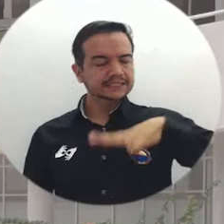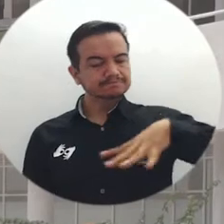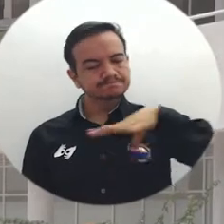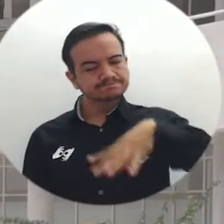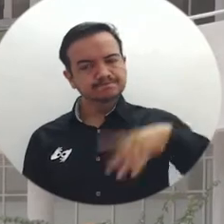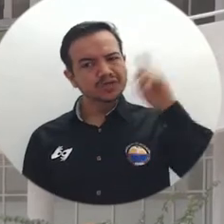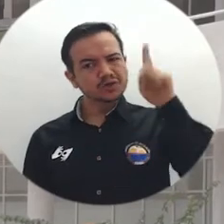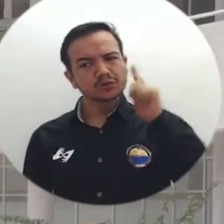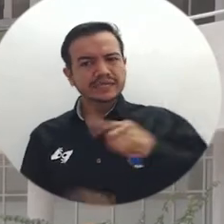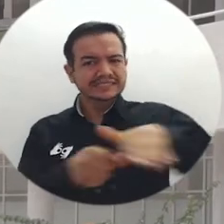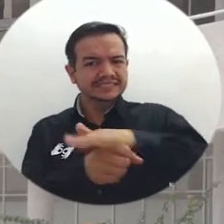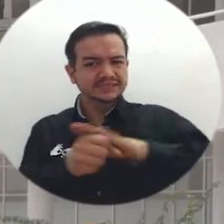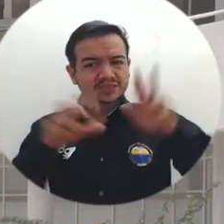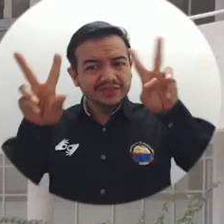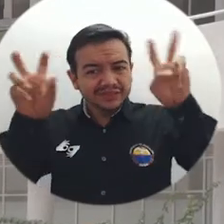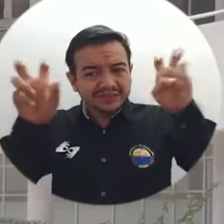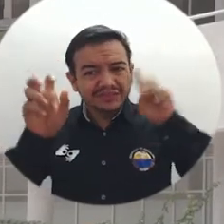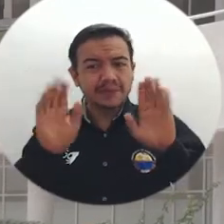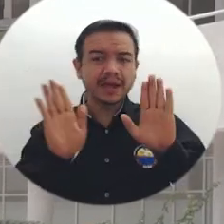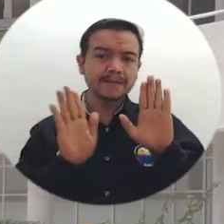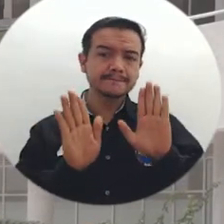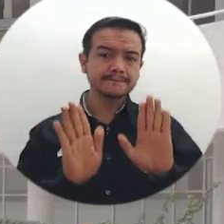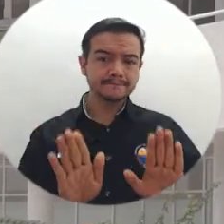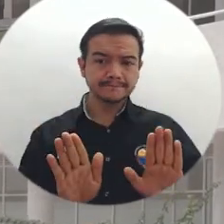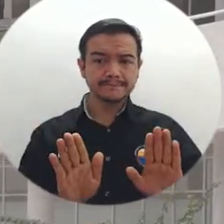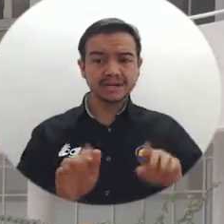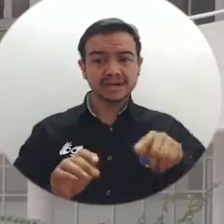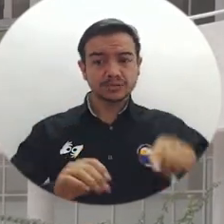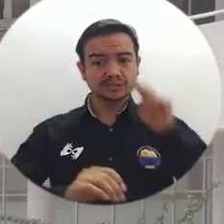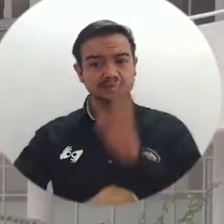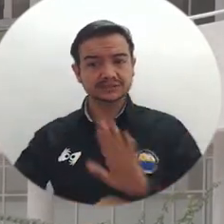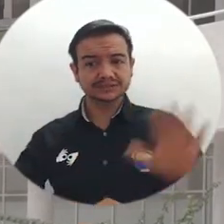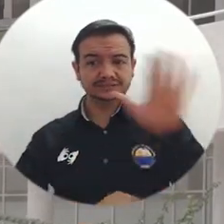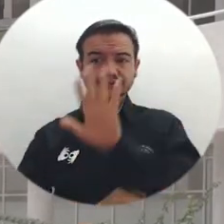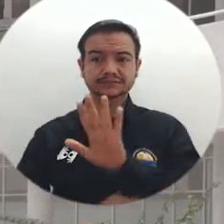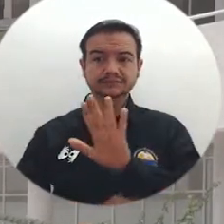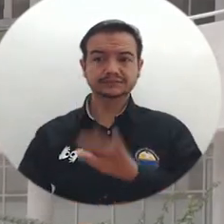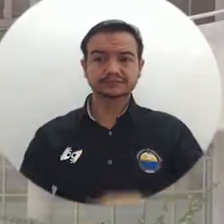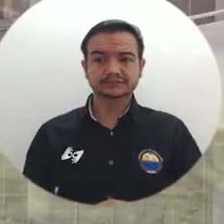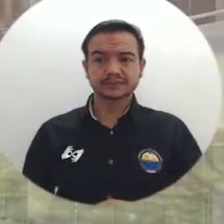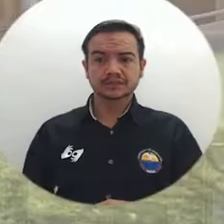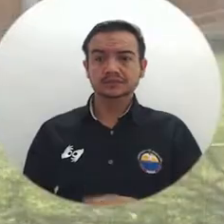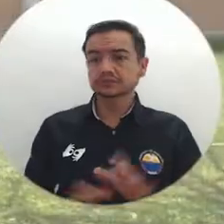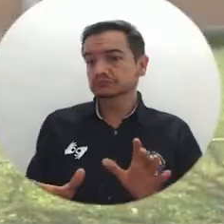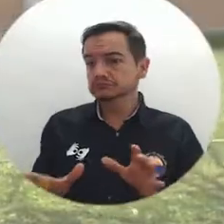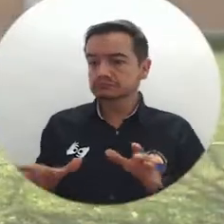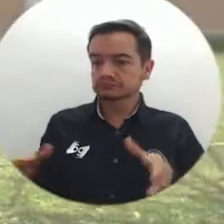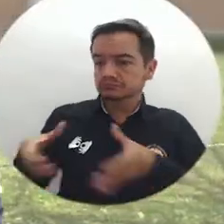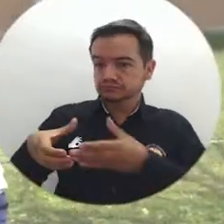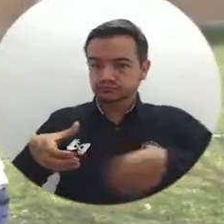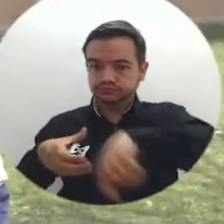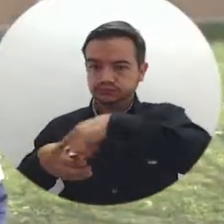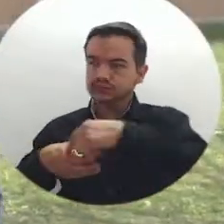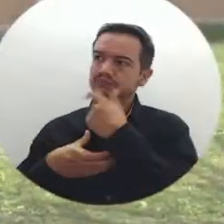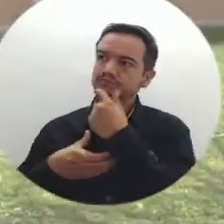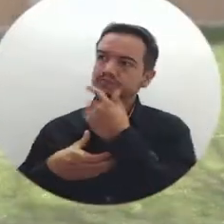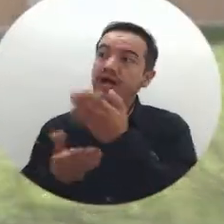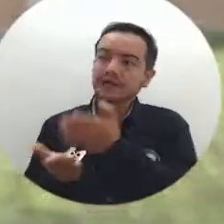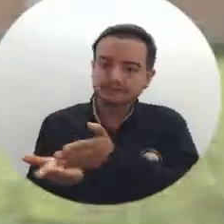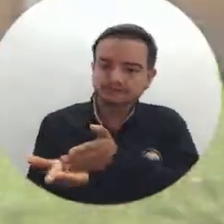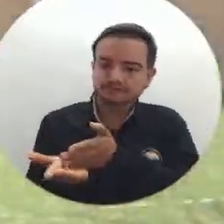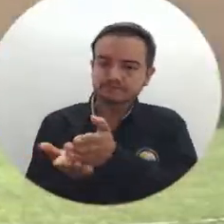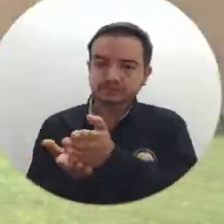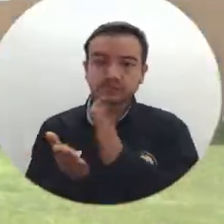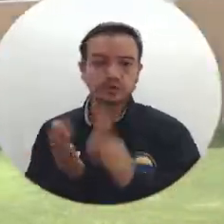por todo lo que está pasando en la coyuntura del marco nacional de este paro. Y bueno, nosotros siendo del programa de